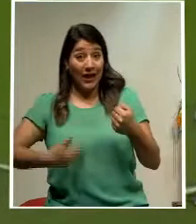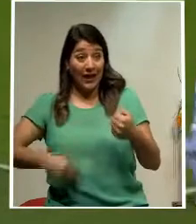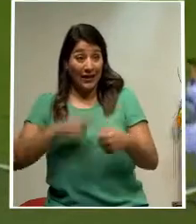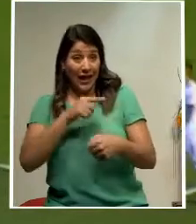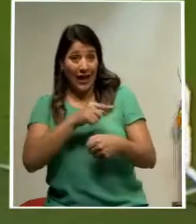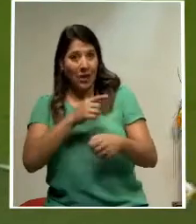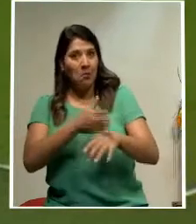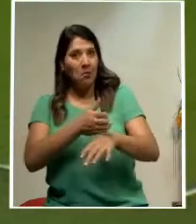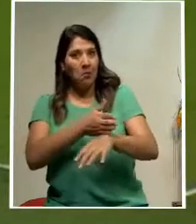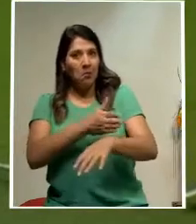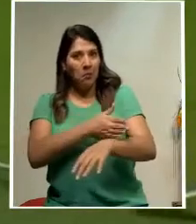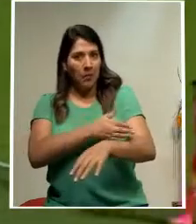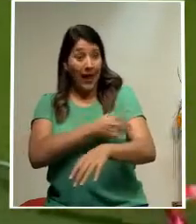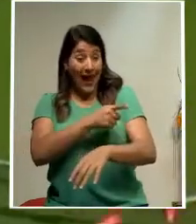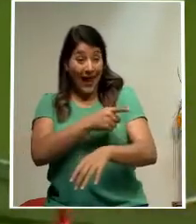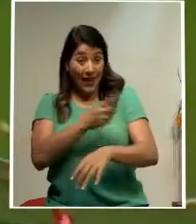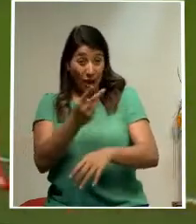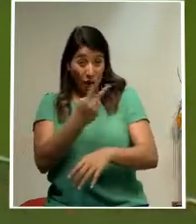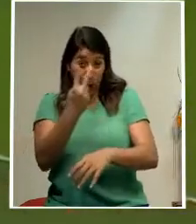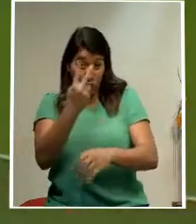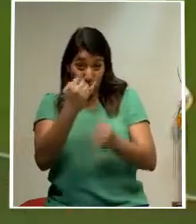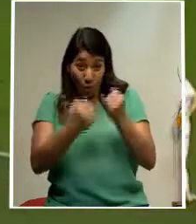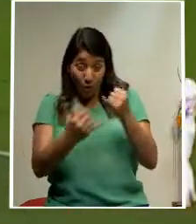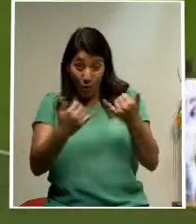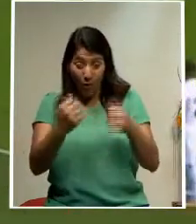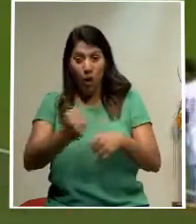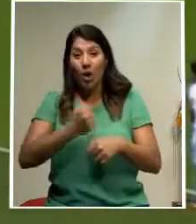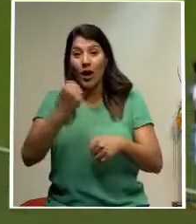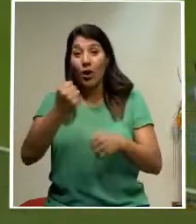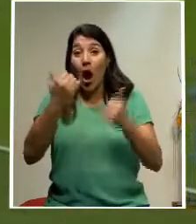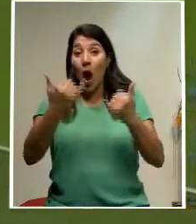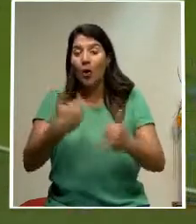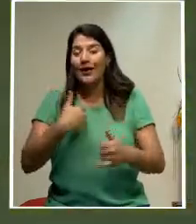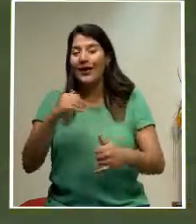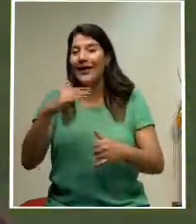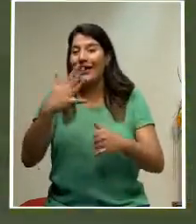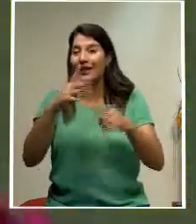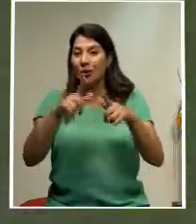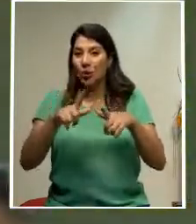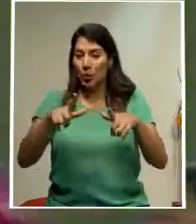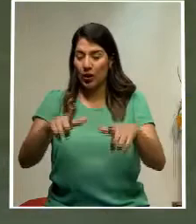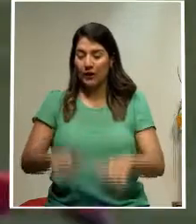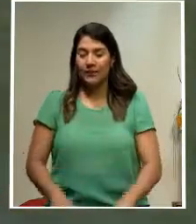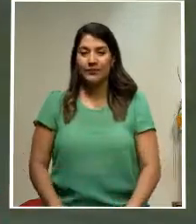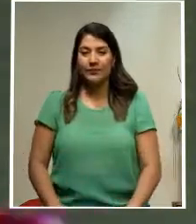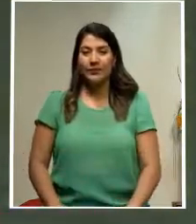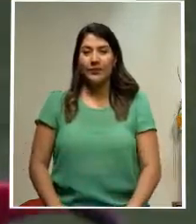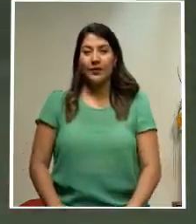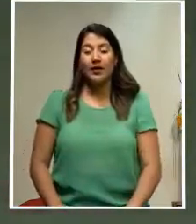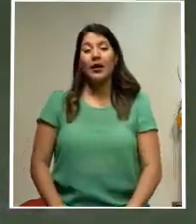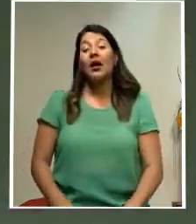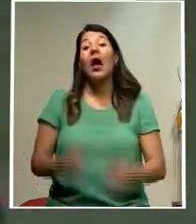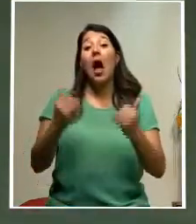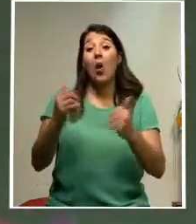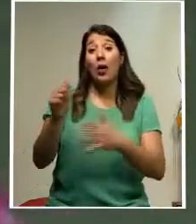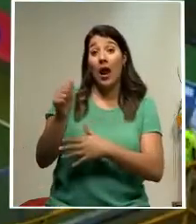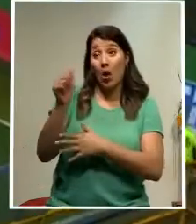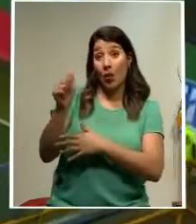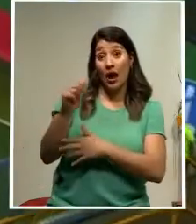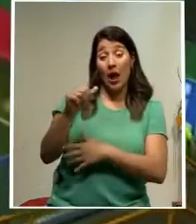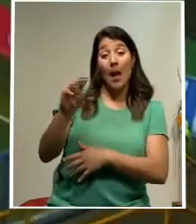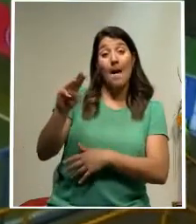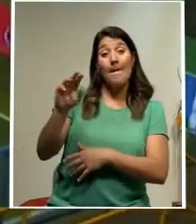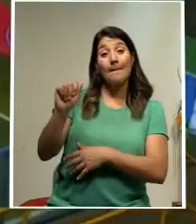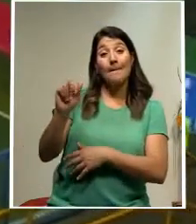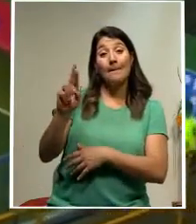venido en ascenso, que ganó los dos últimos juegos y se colocó en el quinto lugar de la tabla de posiciones. En favor de los manudos juega el hecho de que Marín conoce el